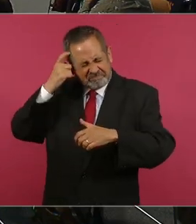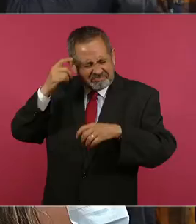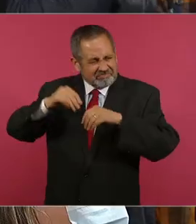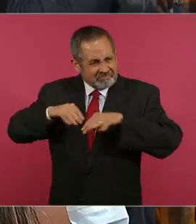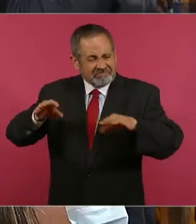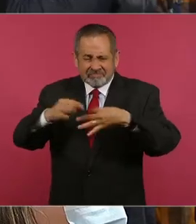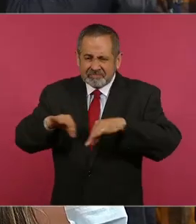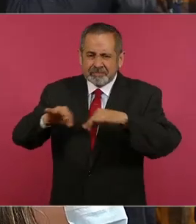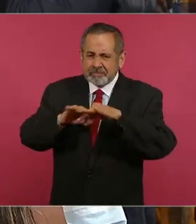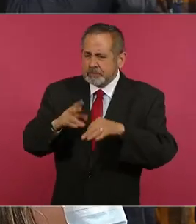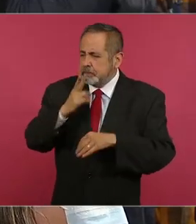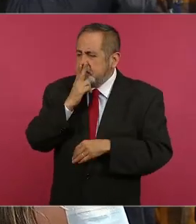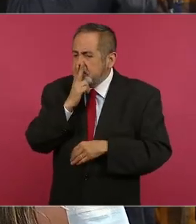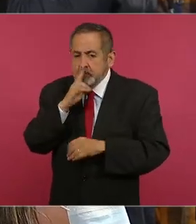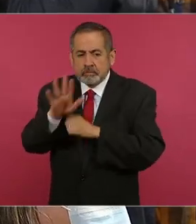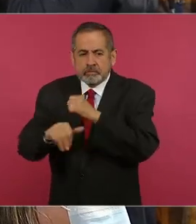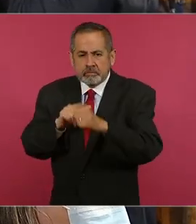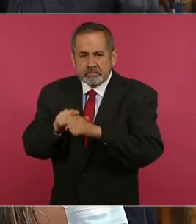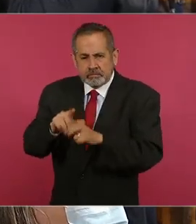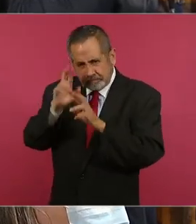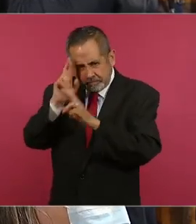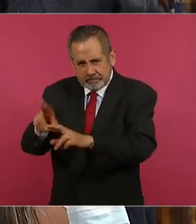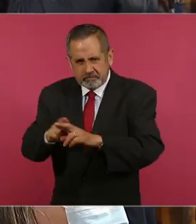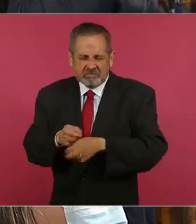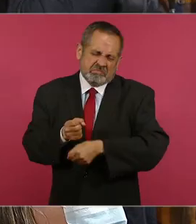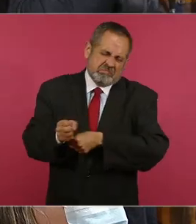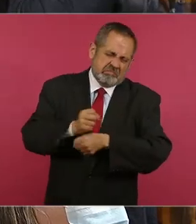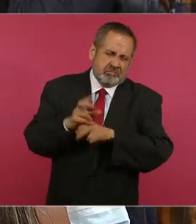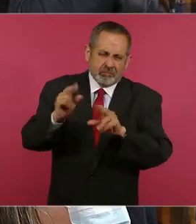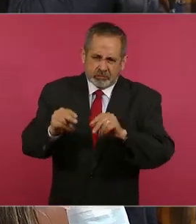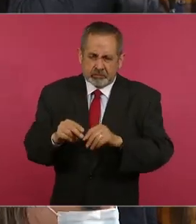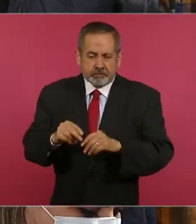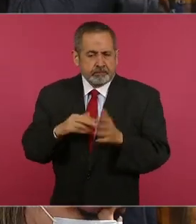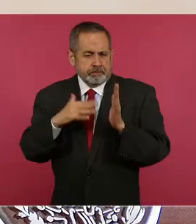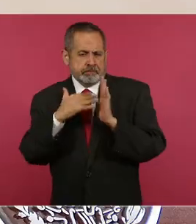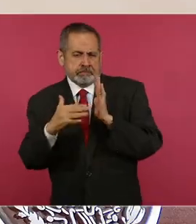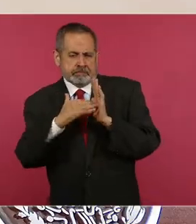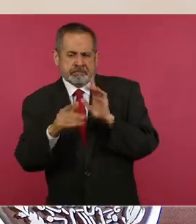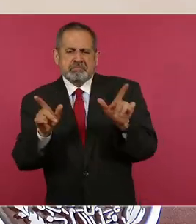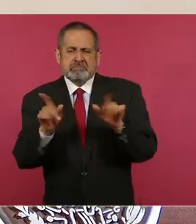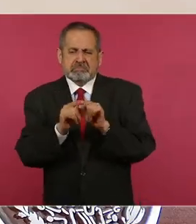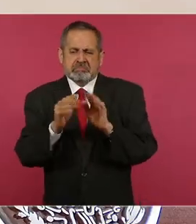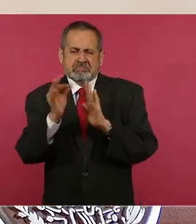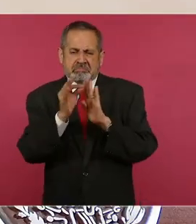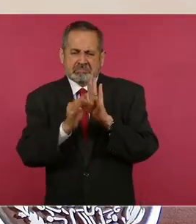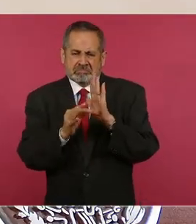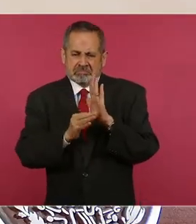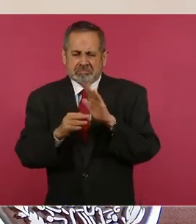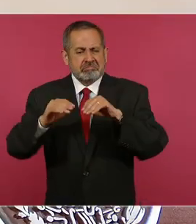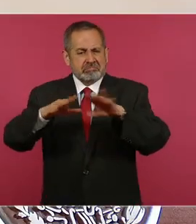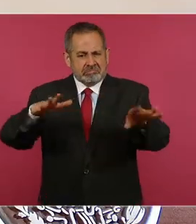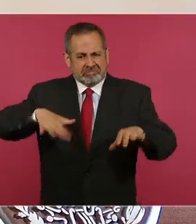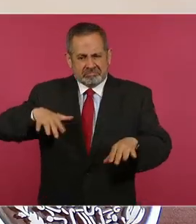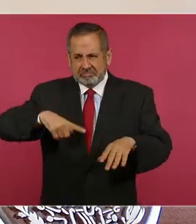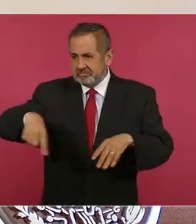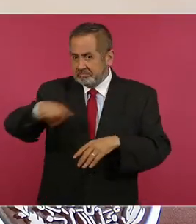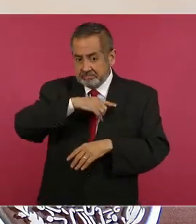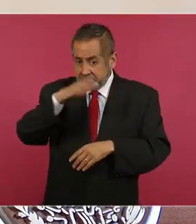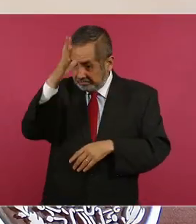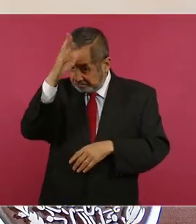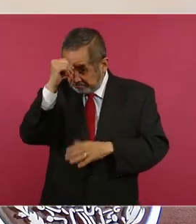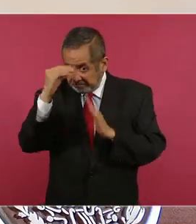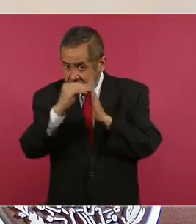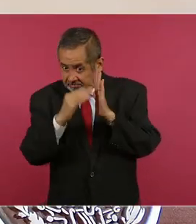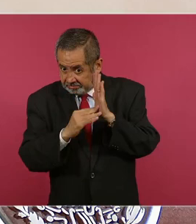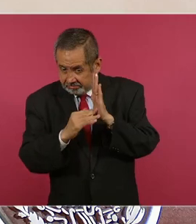maltrato hacia los animales. Y todo leeré solamente brevemente el decálogo que hemos acordado y